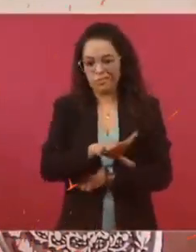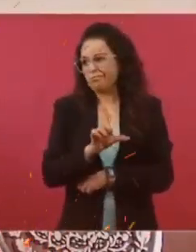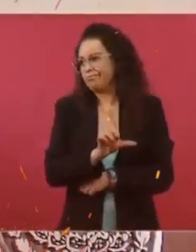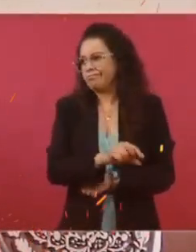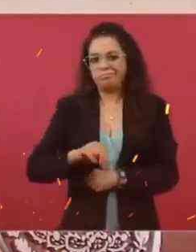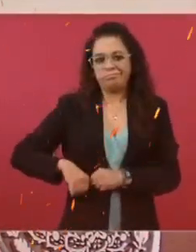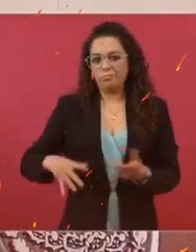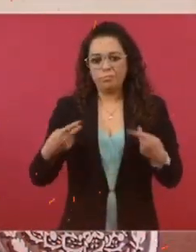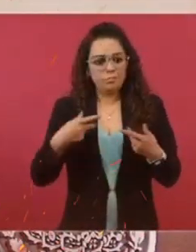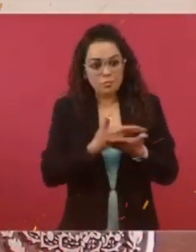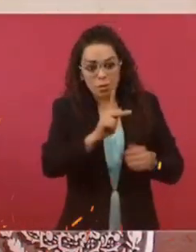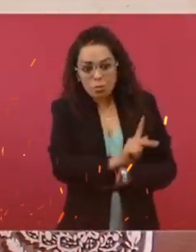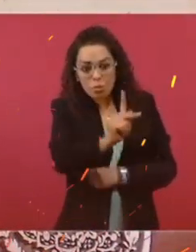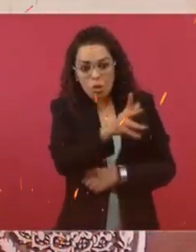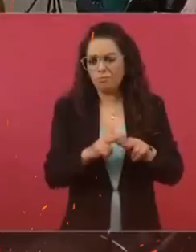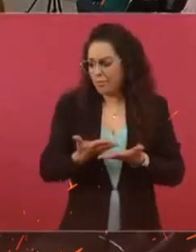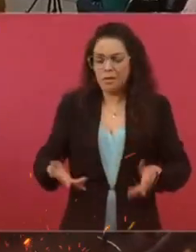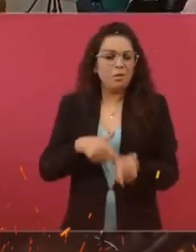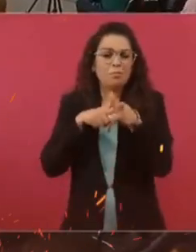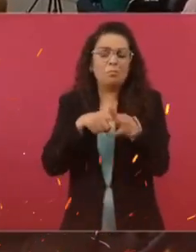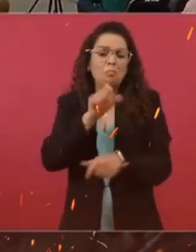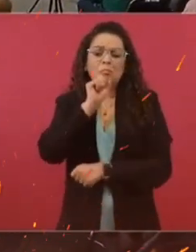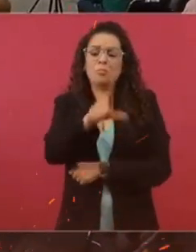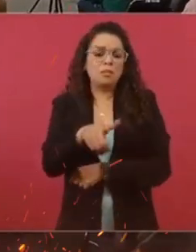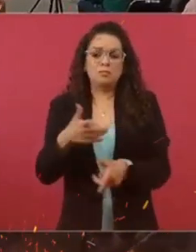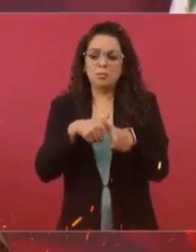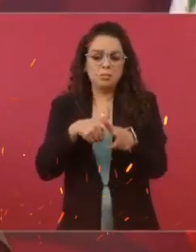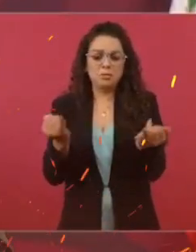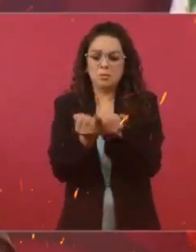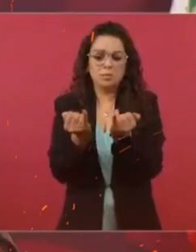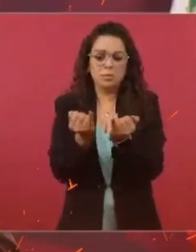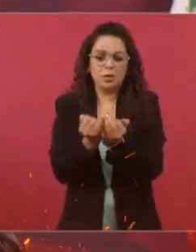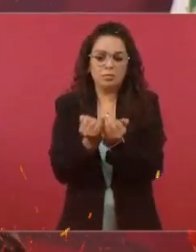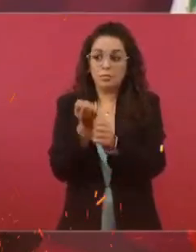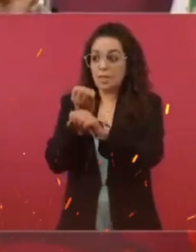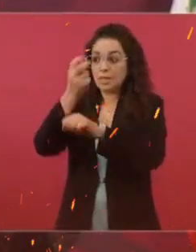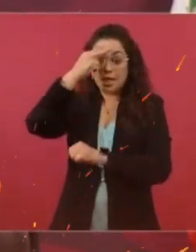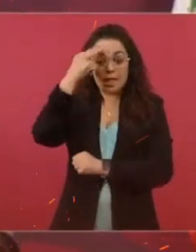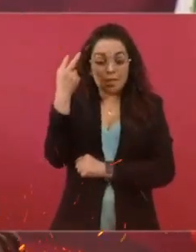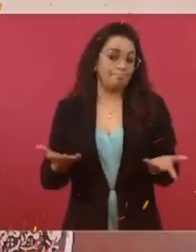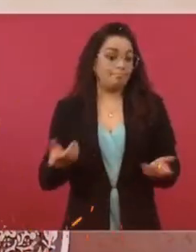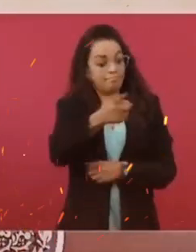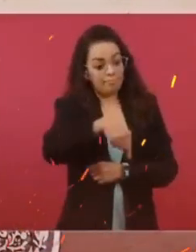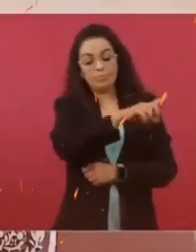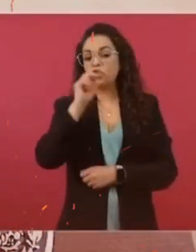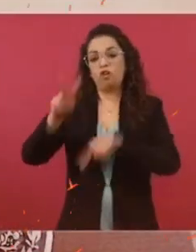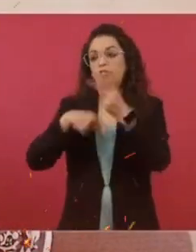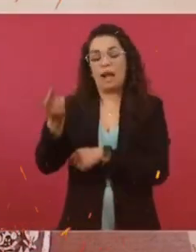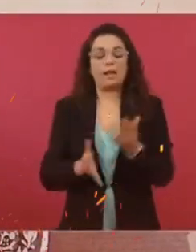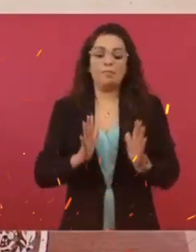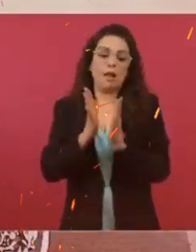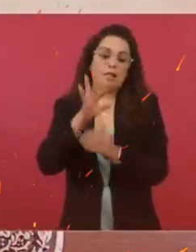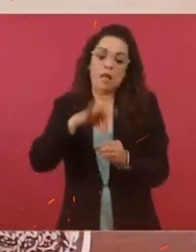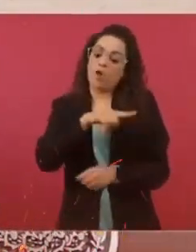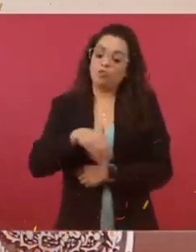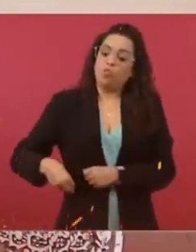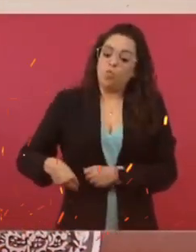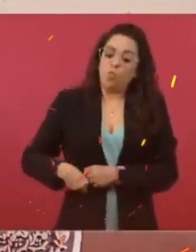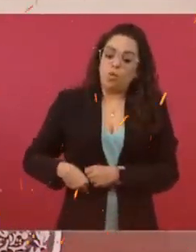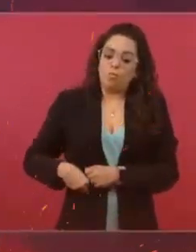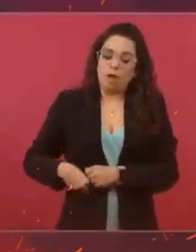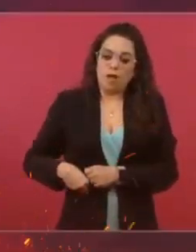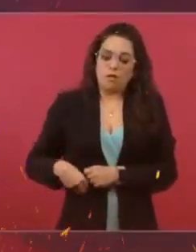y el pueblo no existía, lo siguen diciendo, pierden la elección del Estado de México. Y dicen la culpa al pueblo. Hay aquí una propuesta para que sea